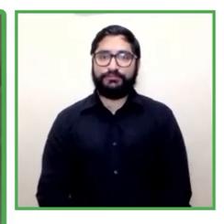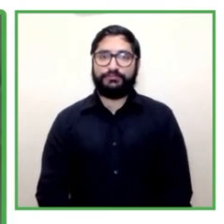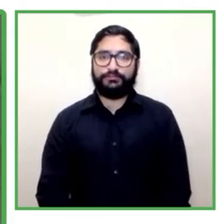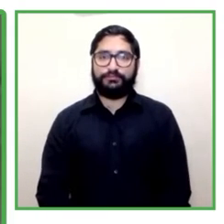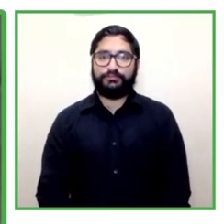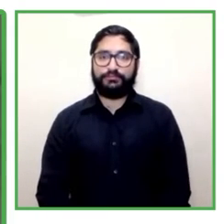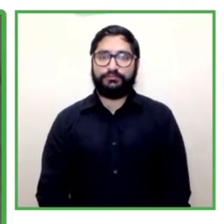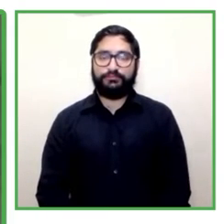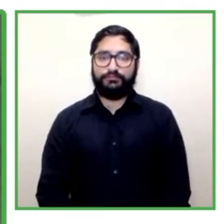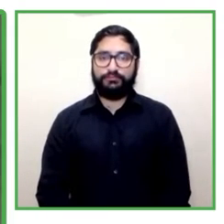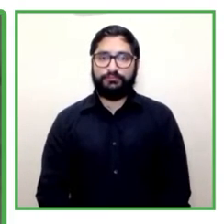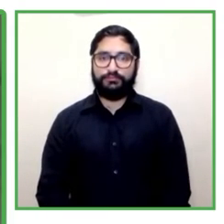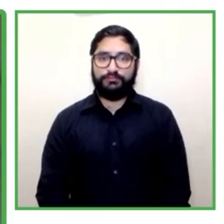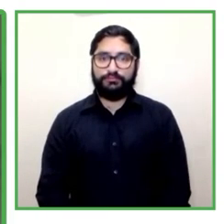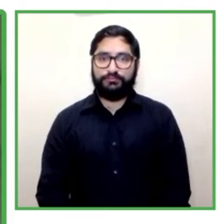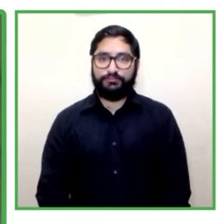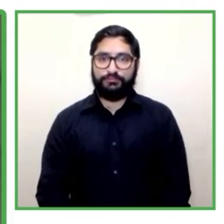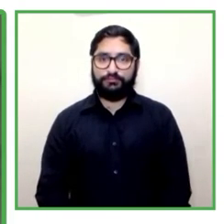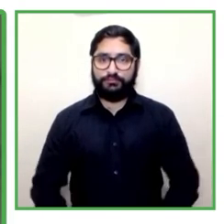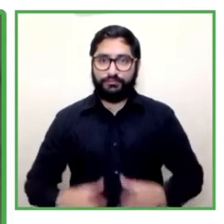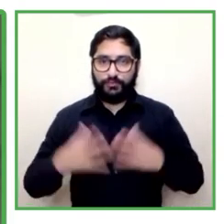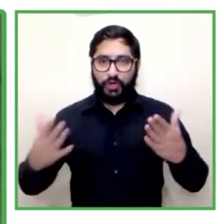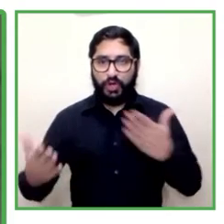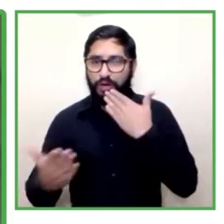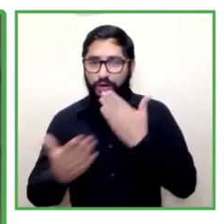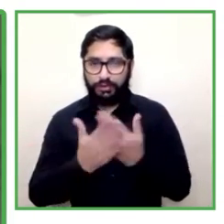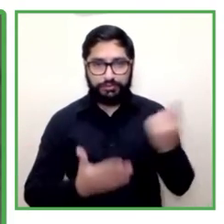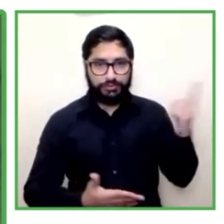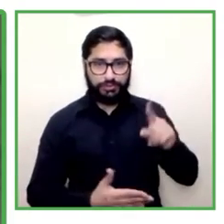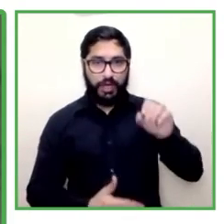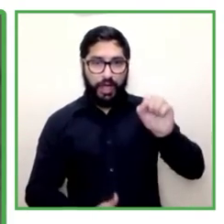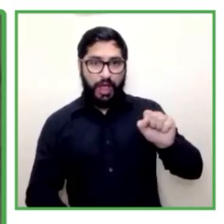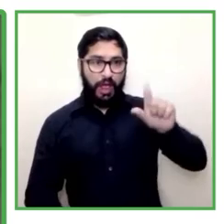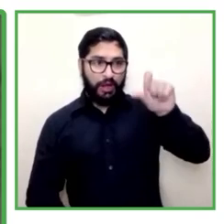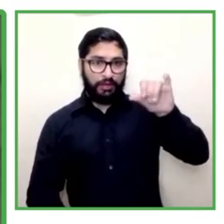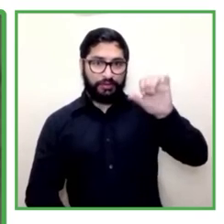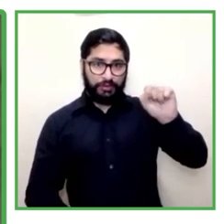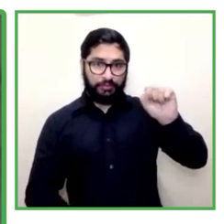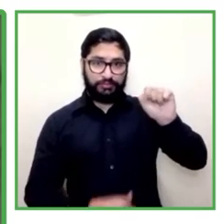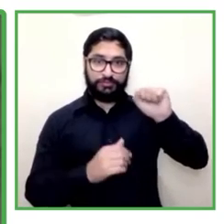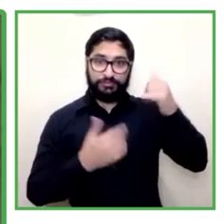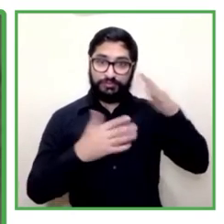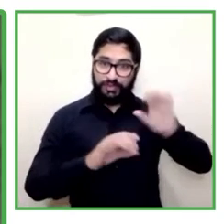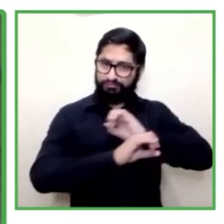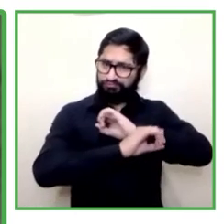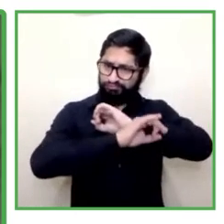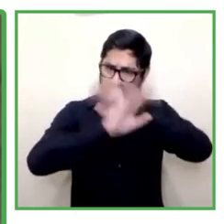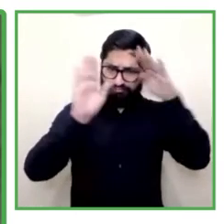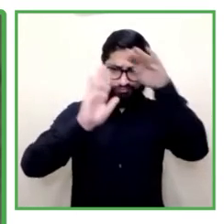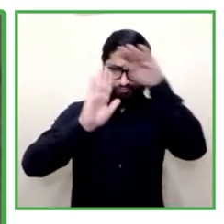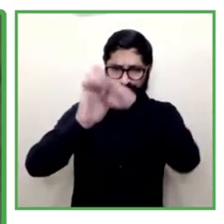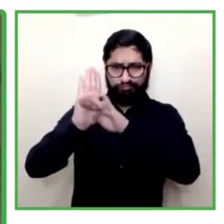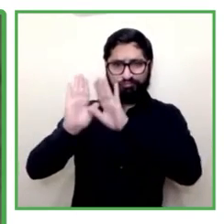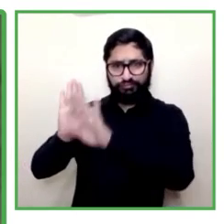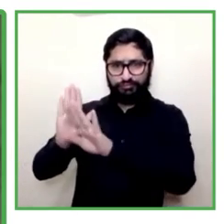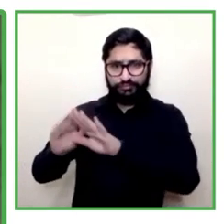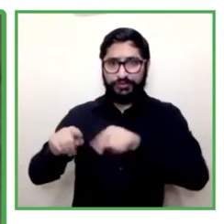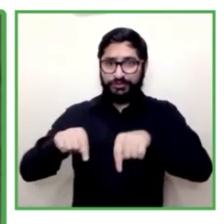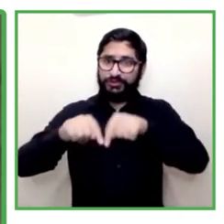Bueno, muchas gracias por la presentación, Alicia. Sí, claramente en el espacio del Consejo Regional